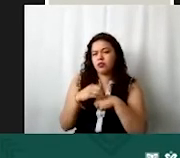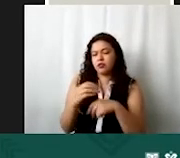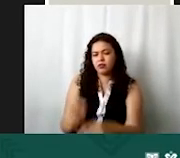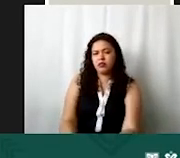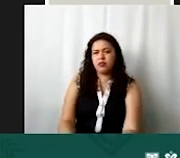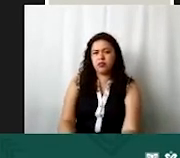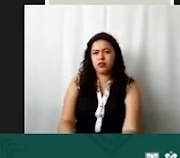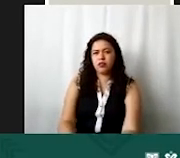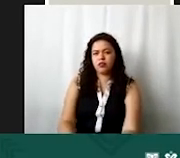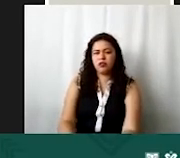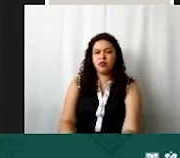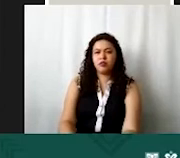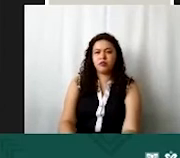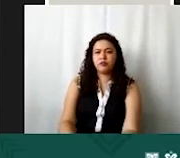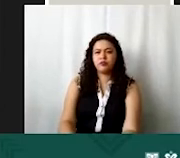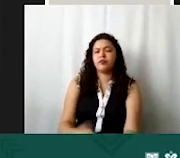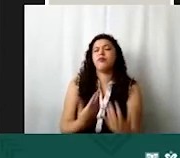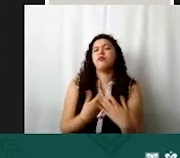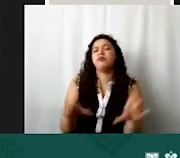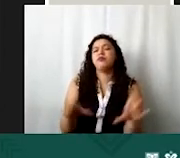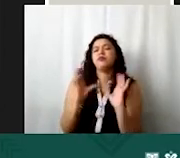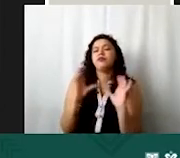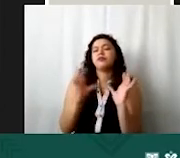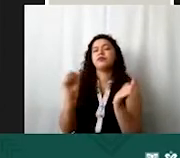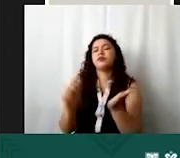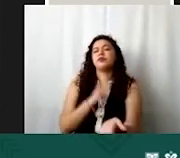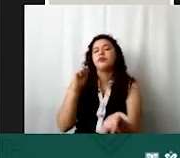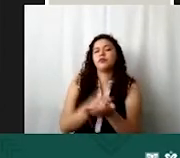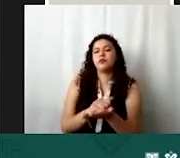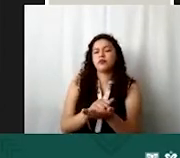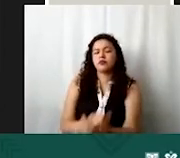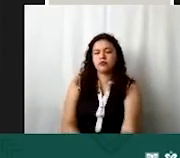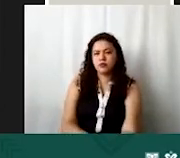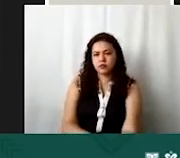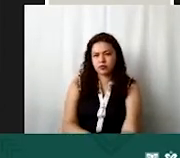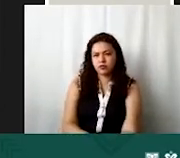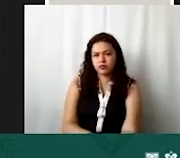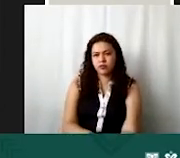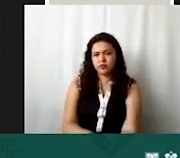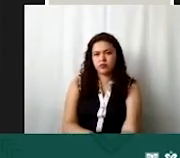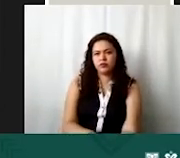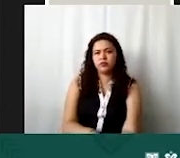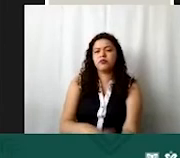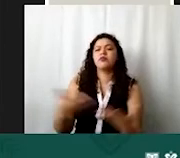podemos ver la certificación del acta que se celebra de forma virtual